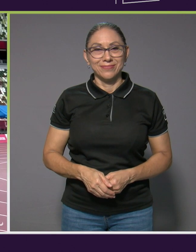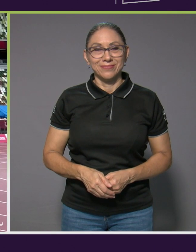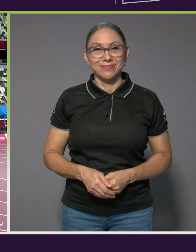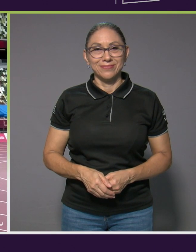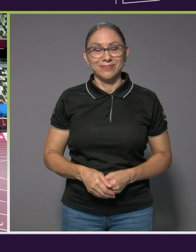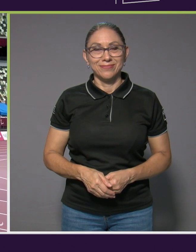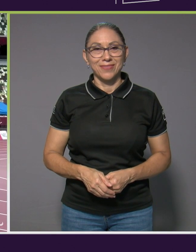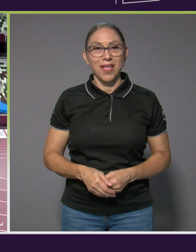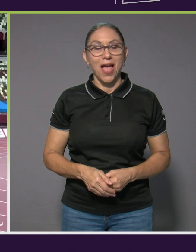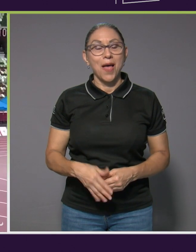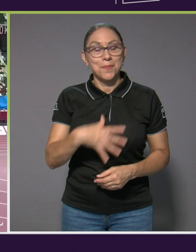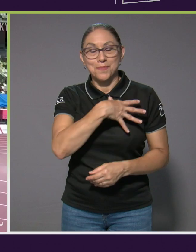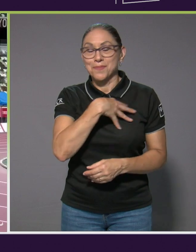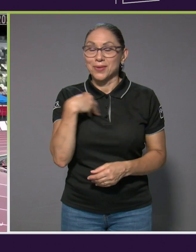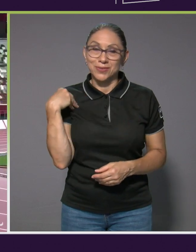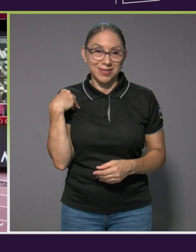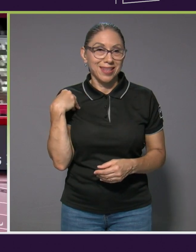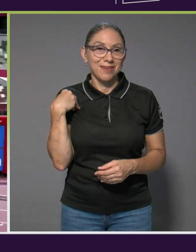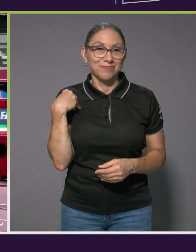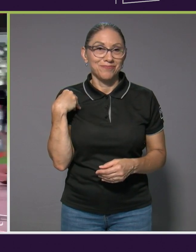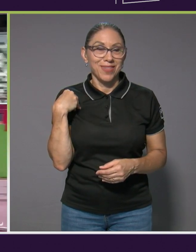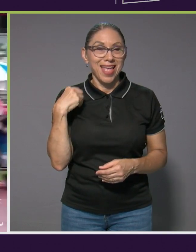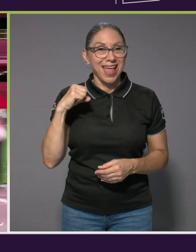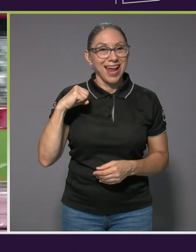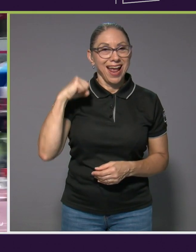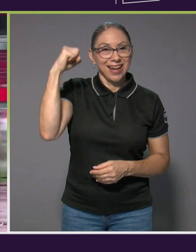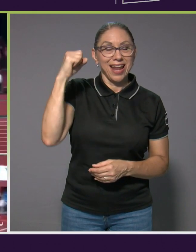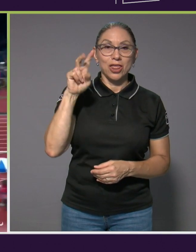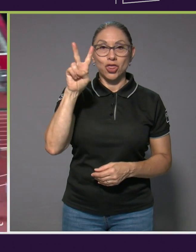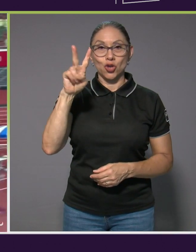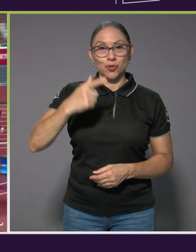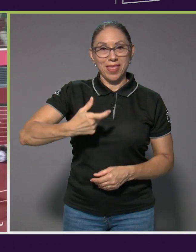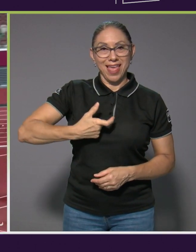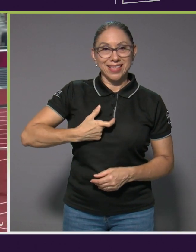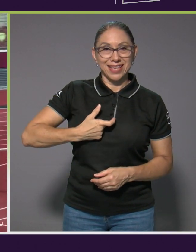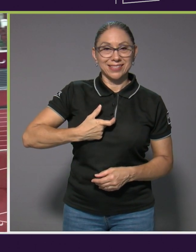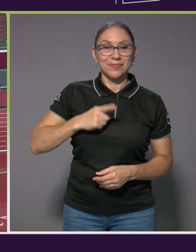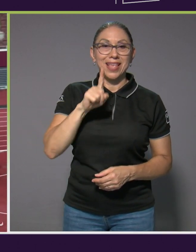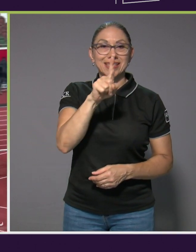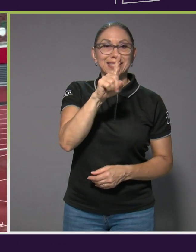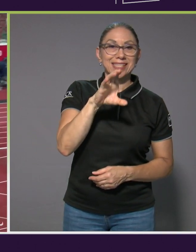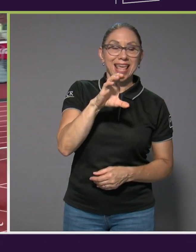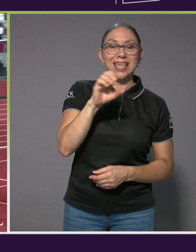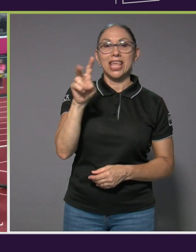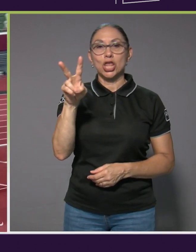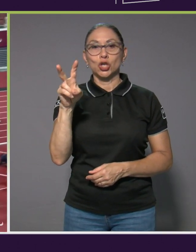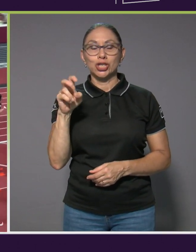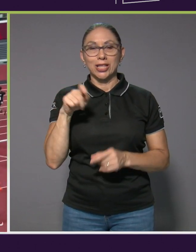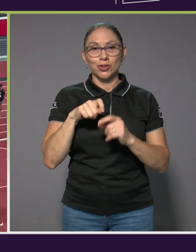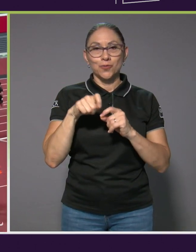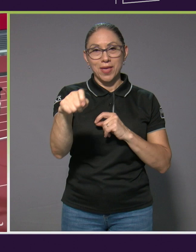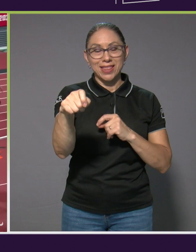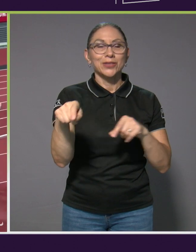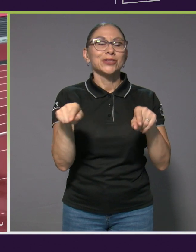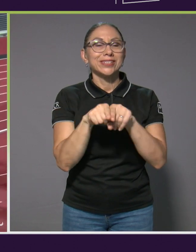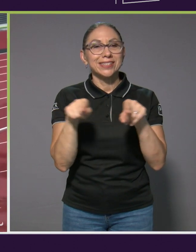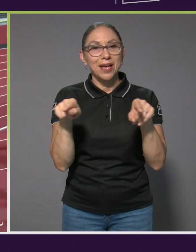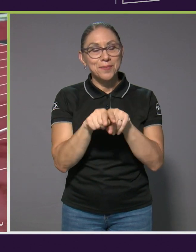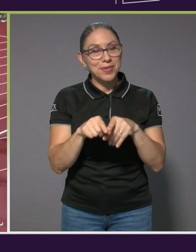Me gustaría ganar dos medallas, las de 100 y 200 metros y también hacer